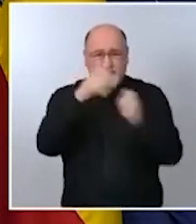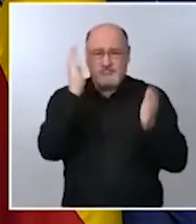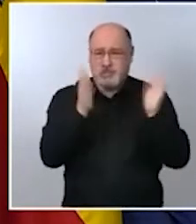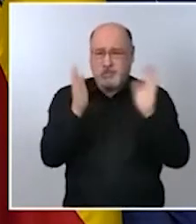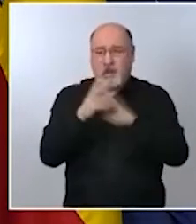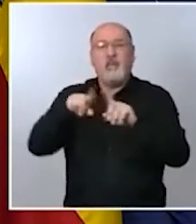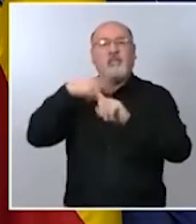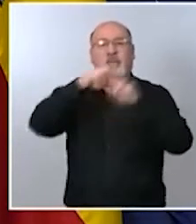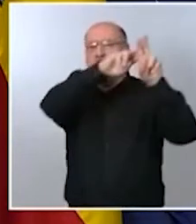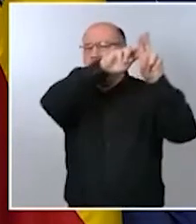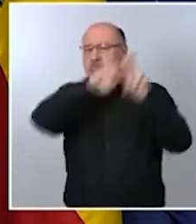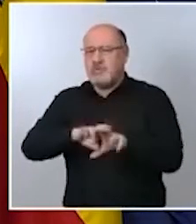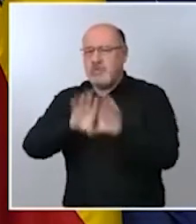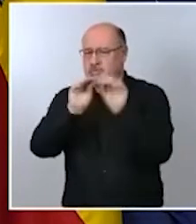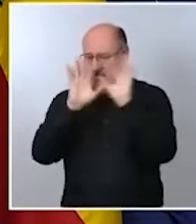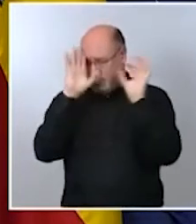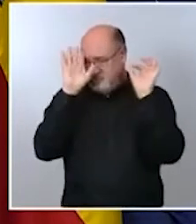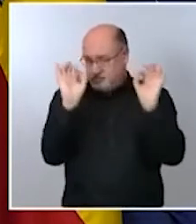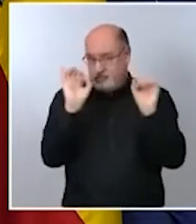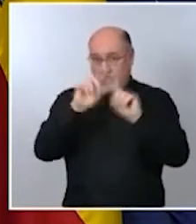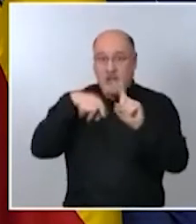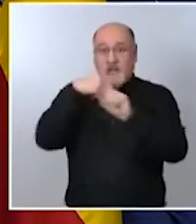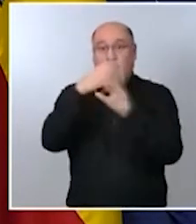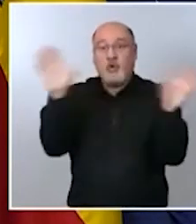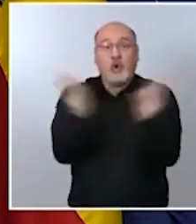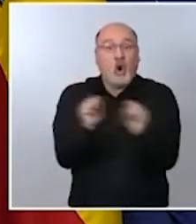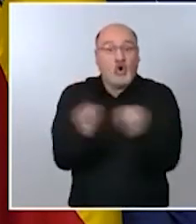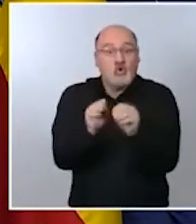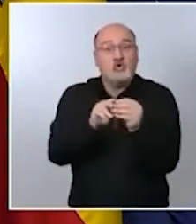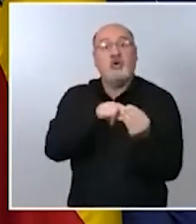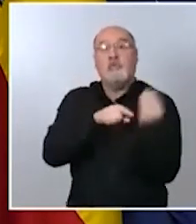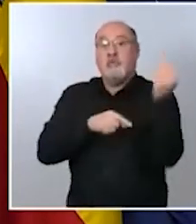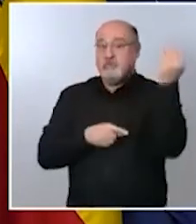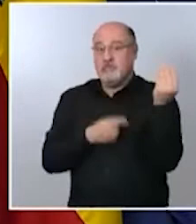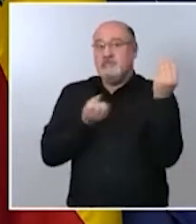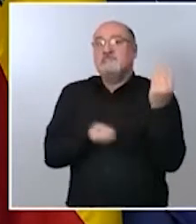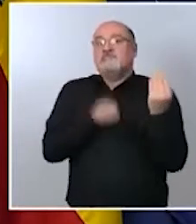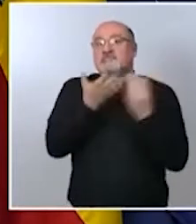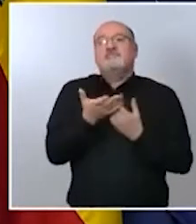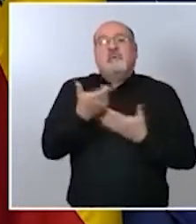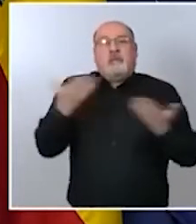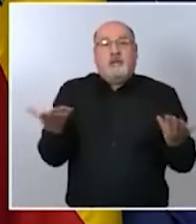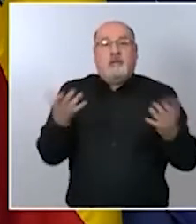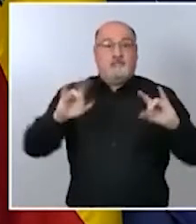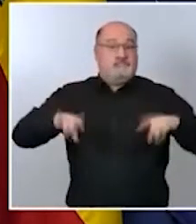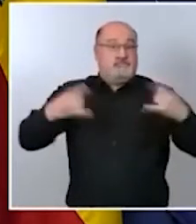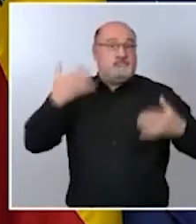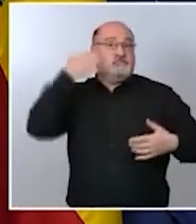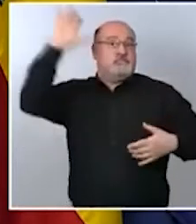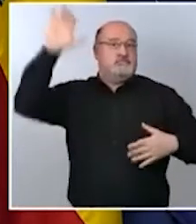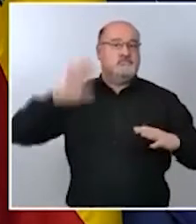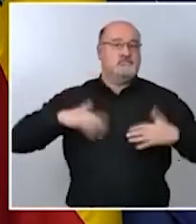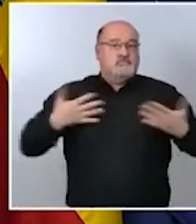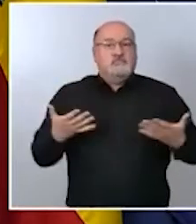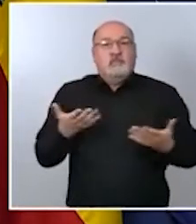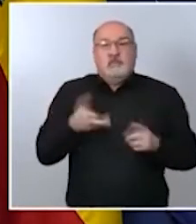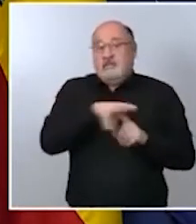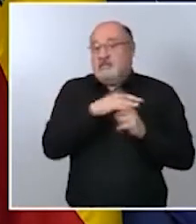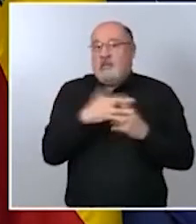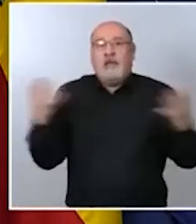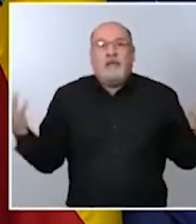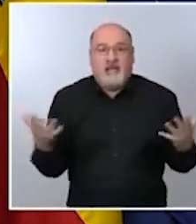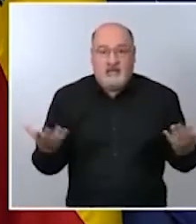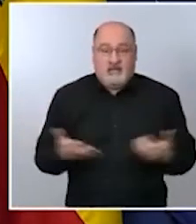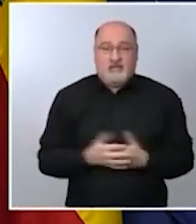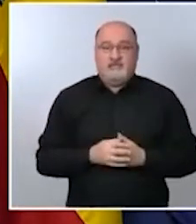que podamos ver realmente lo acontecido que es importante y extraordinario y excepcional atendiendo también a la emergencia quizá